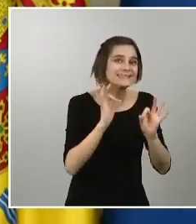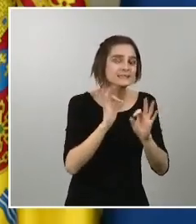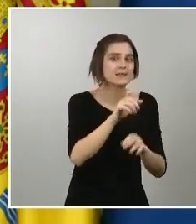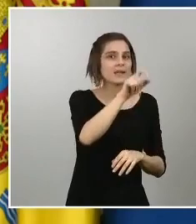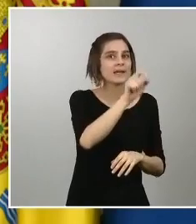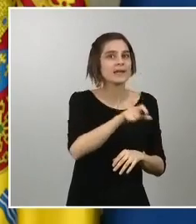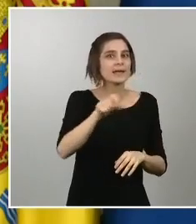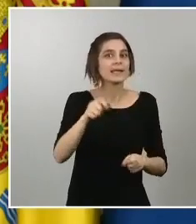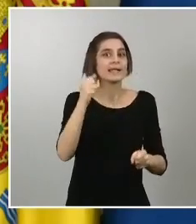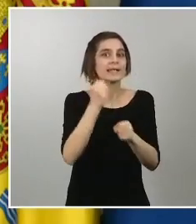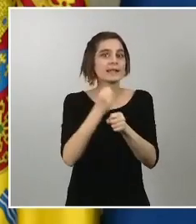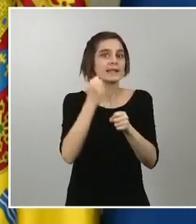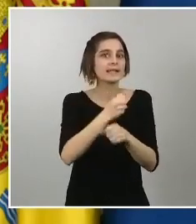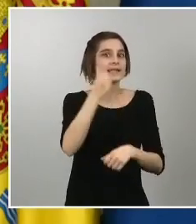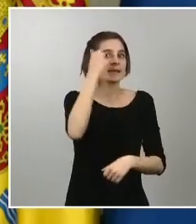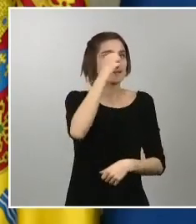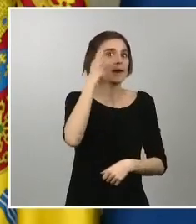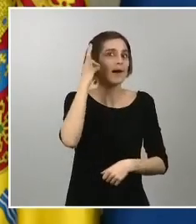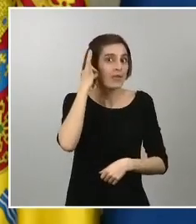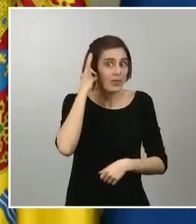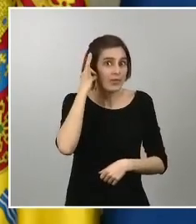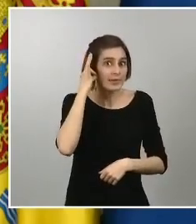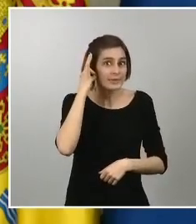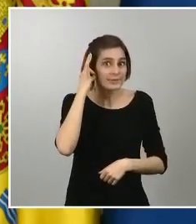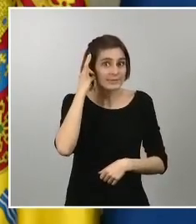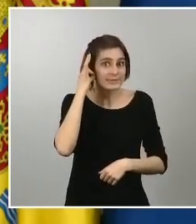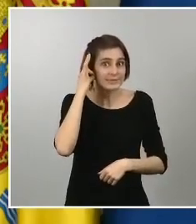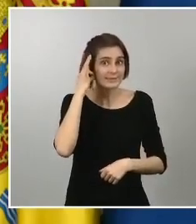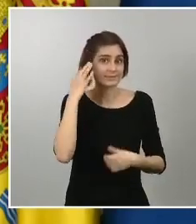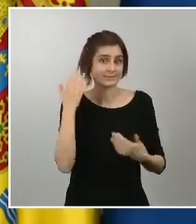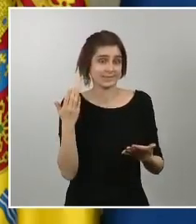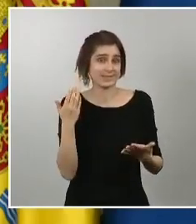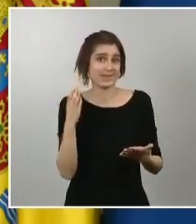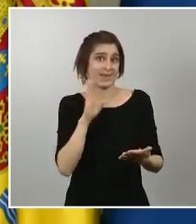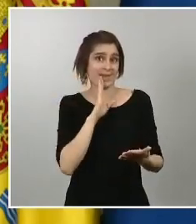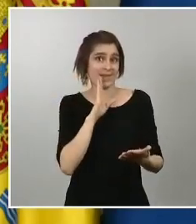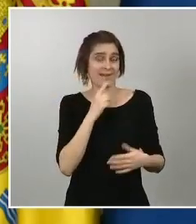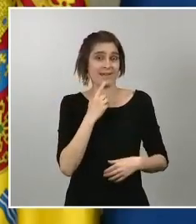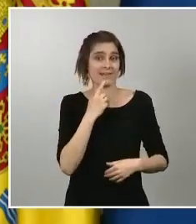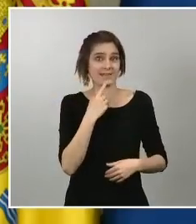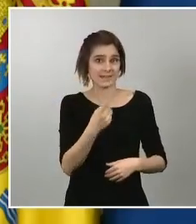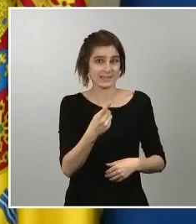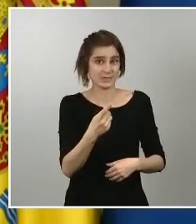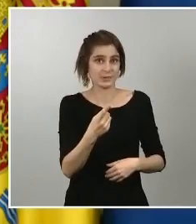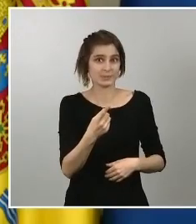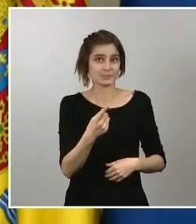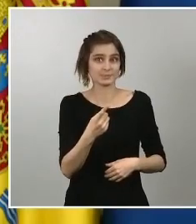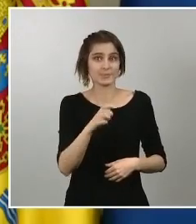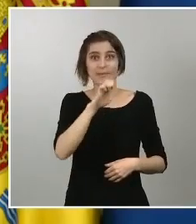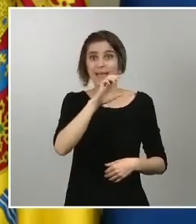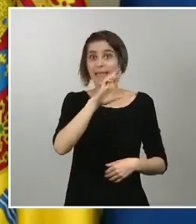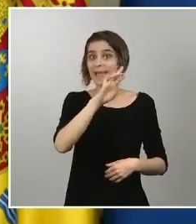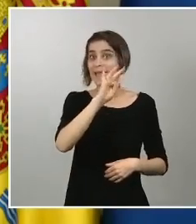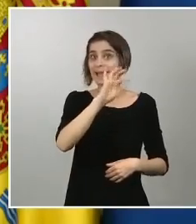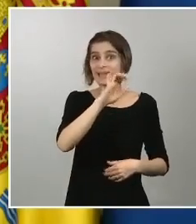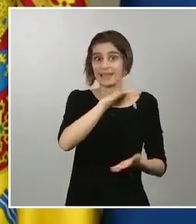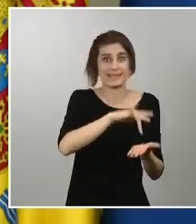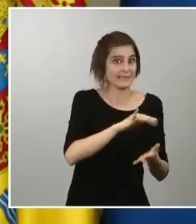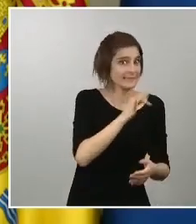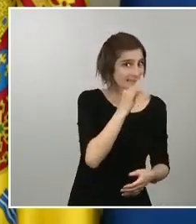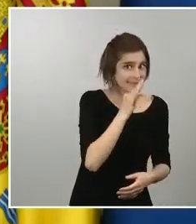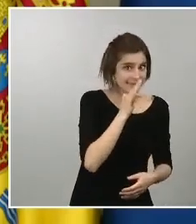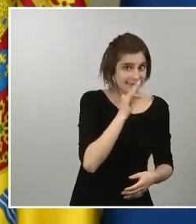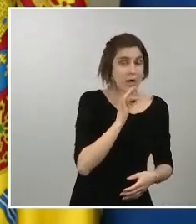trabajadoras obviamente que como hemos dicho no están incorporadas a un ERTE o en su caso ya están